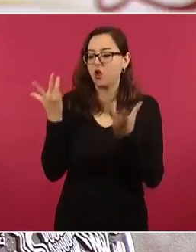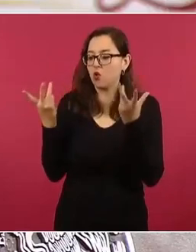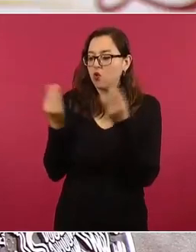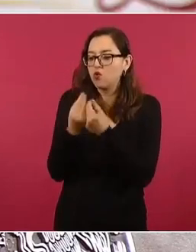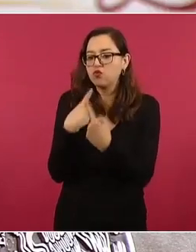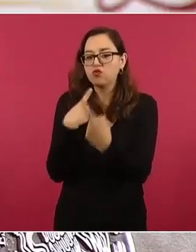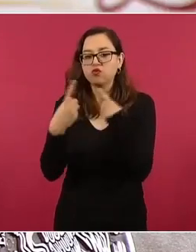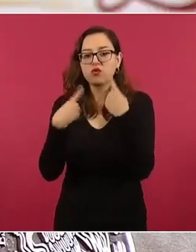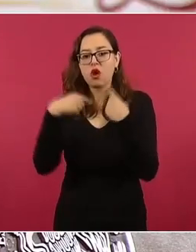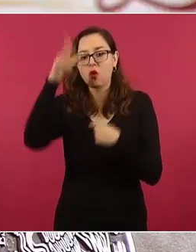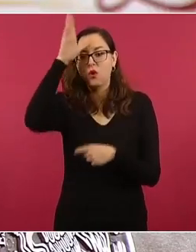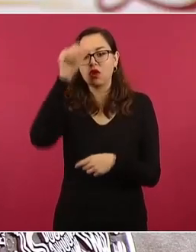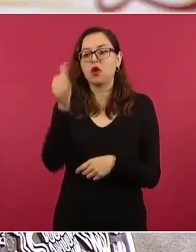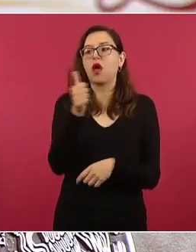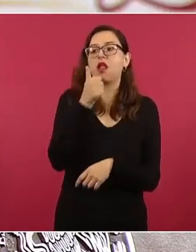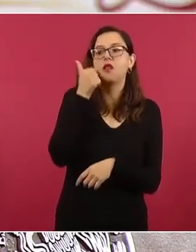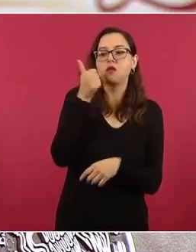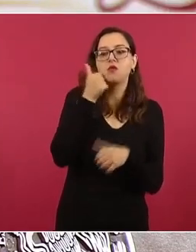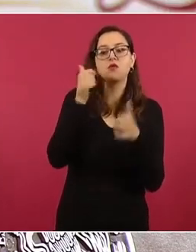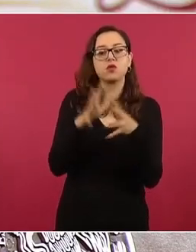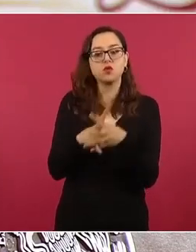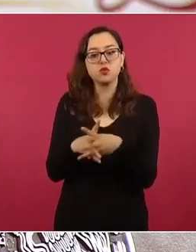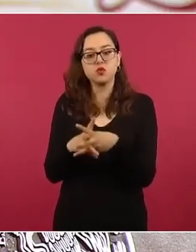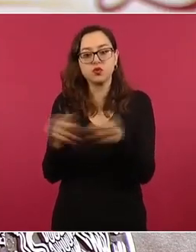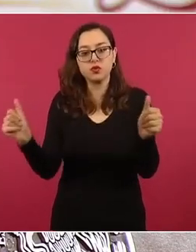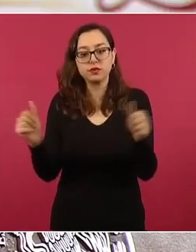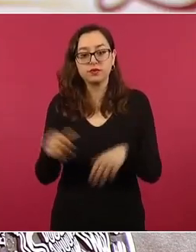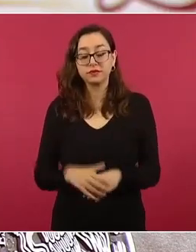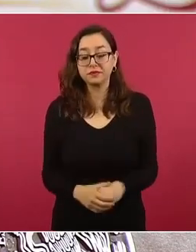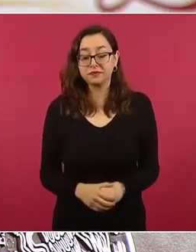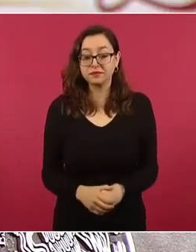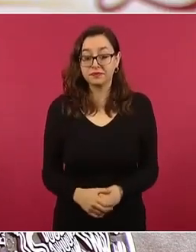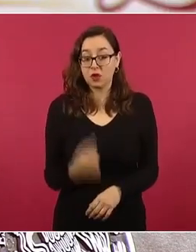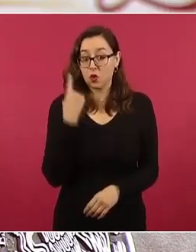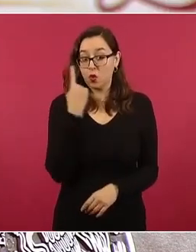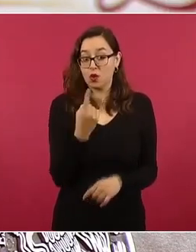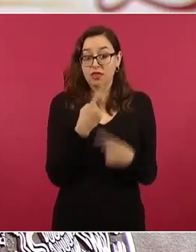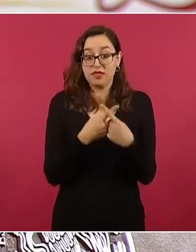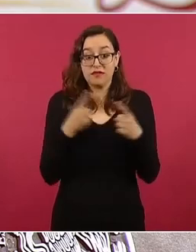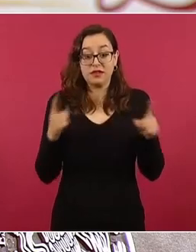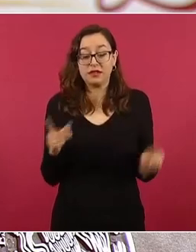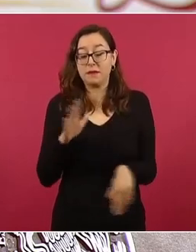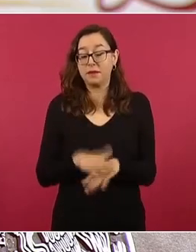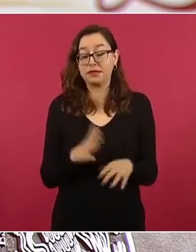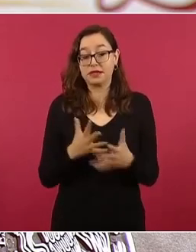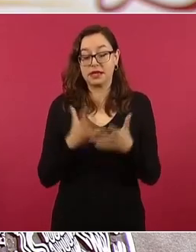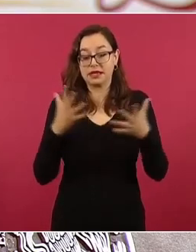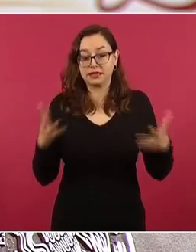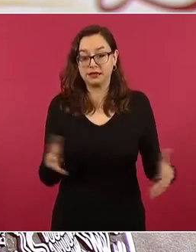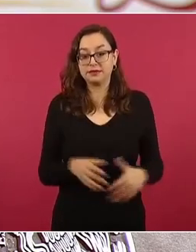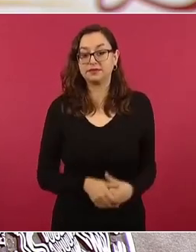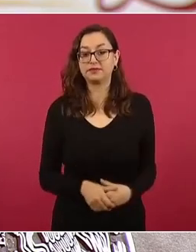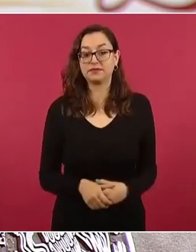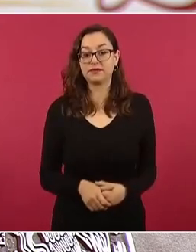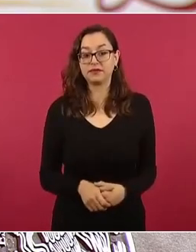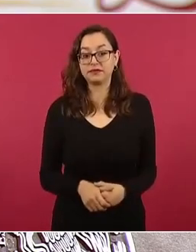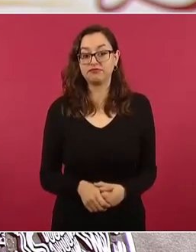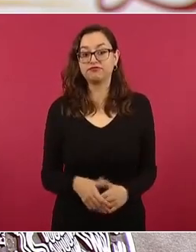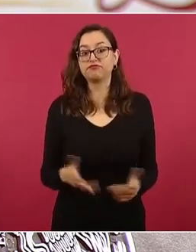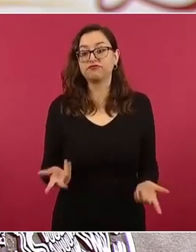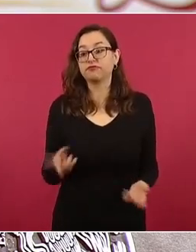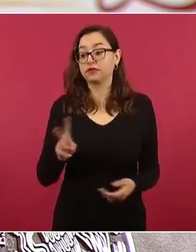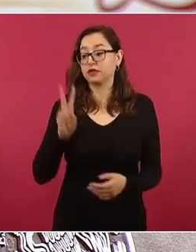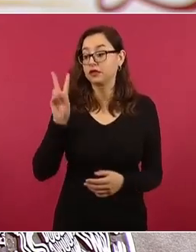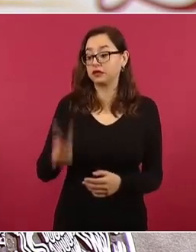Y hay una diferencia sustancial en el fondo y de fondo, que la verdad histórica se sustentó en las